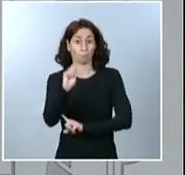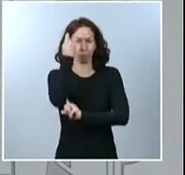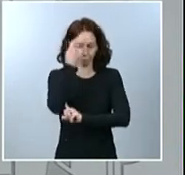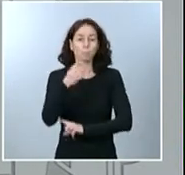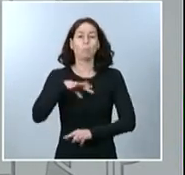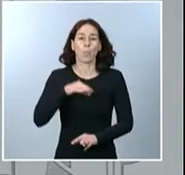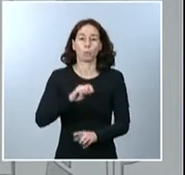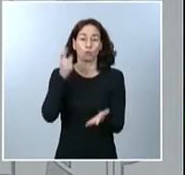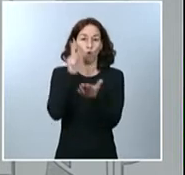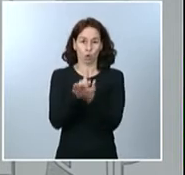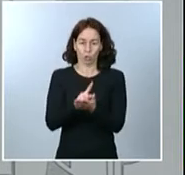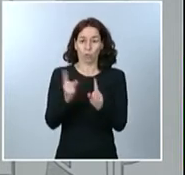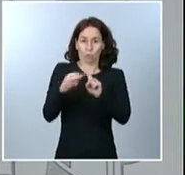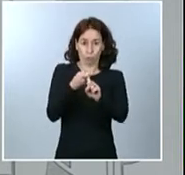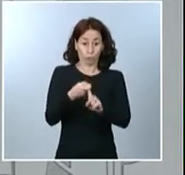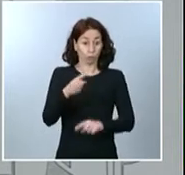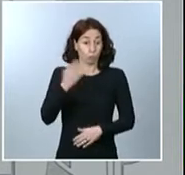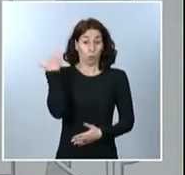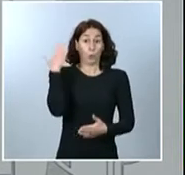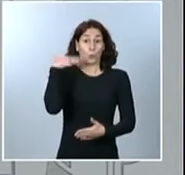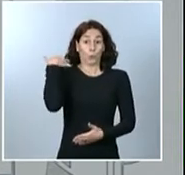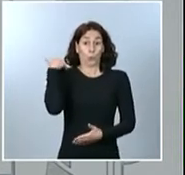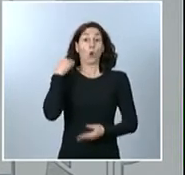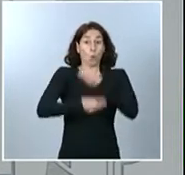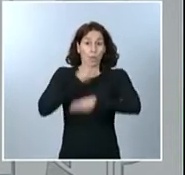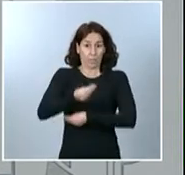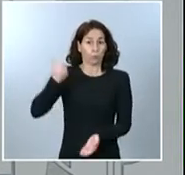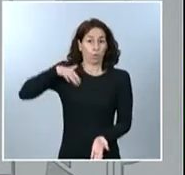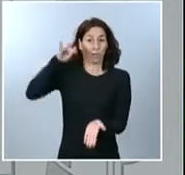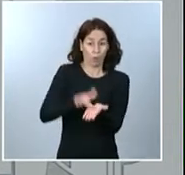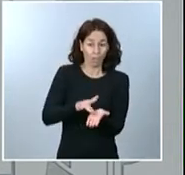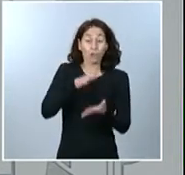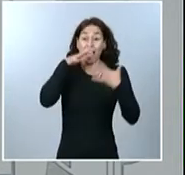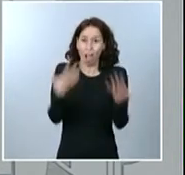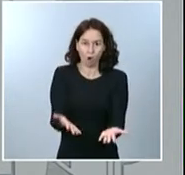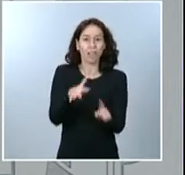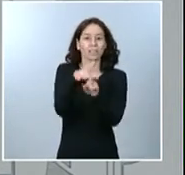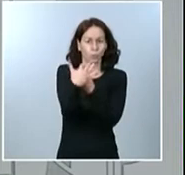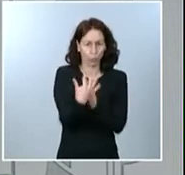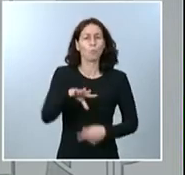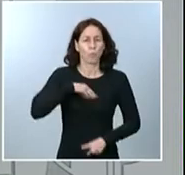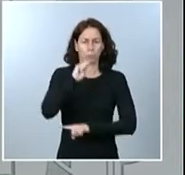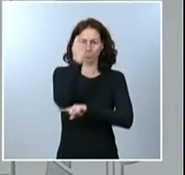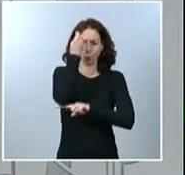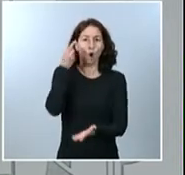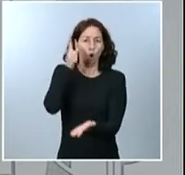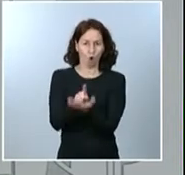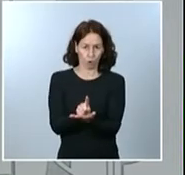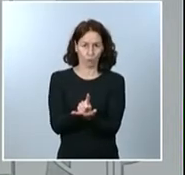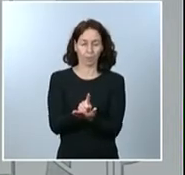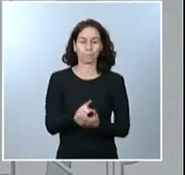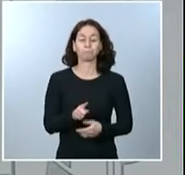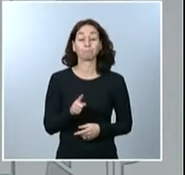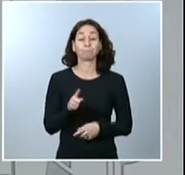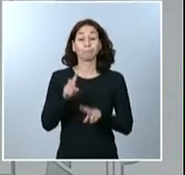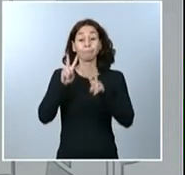Lo hicimos frente a la primera ola y lo vamos a lograr en esta segunda ola del COVID-19. Los científicos y expertos